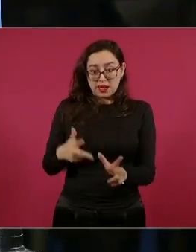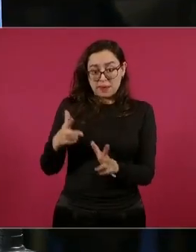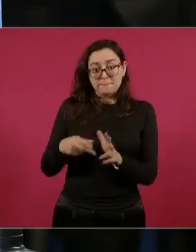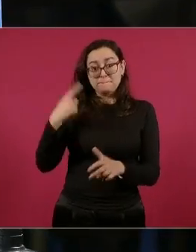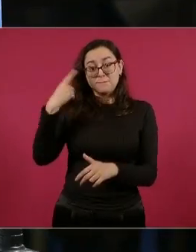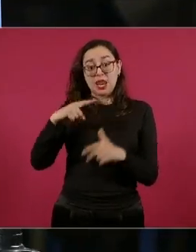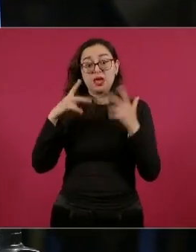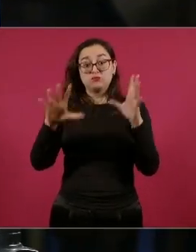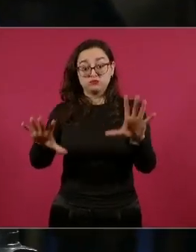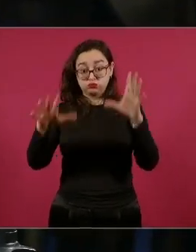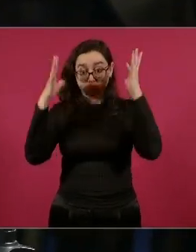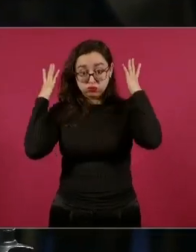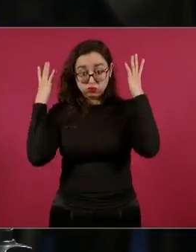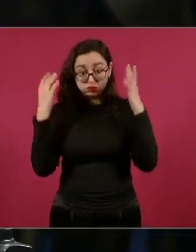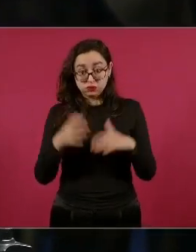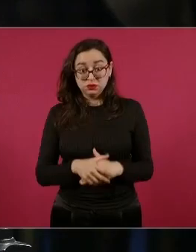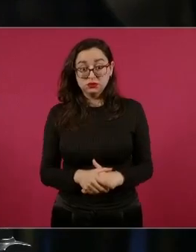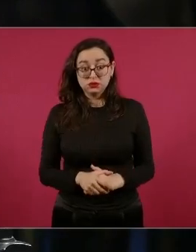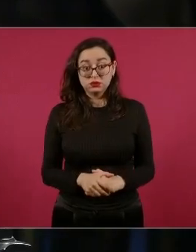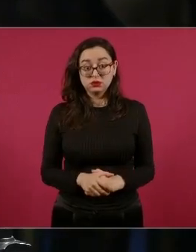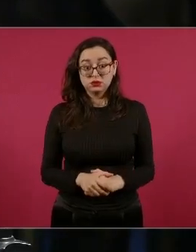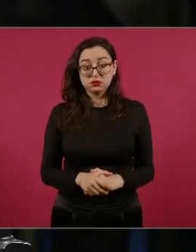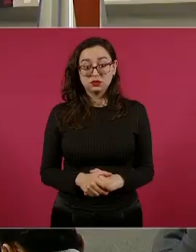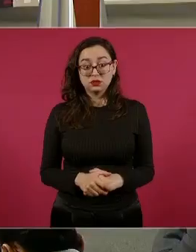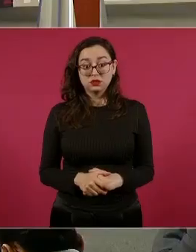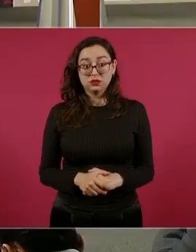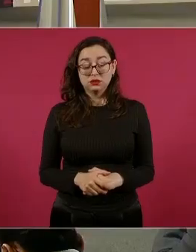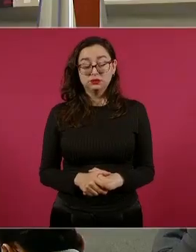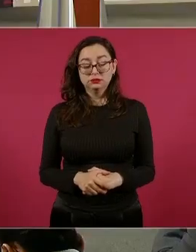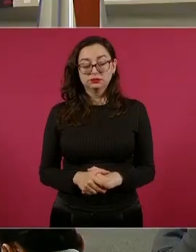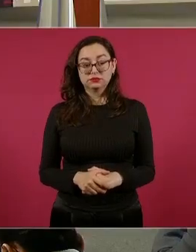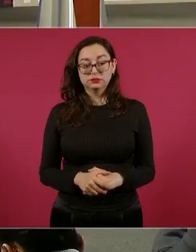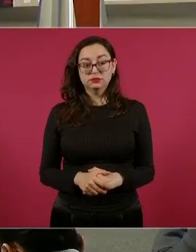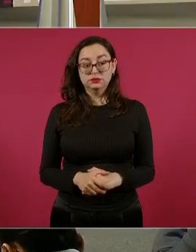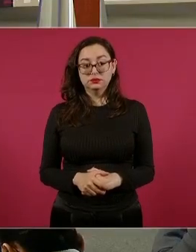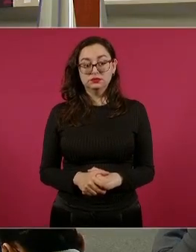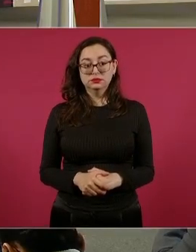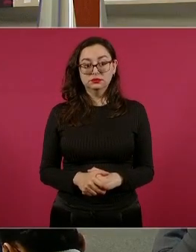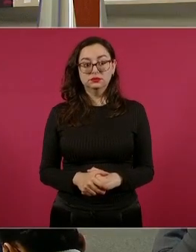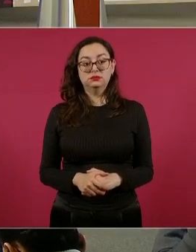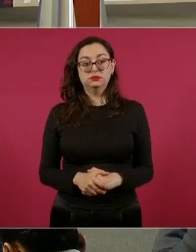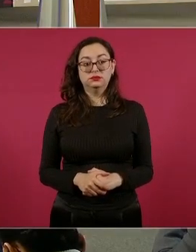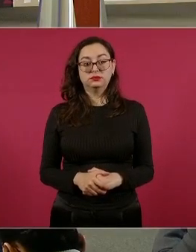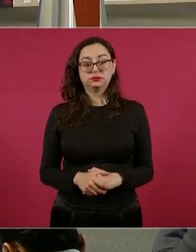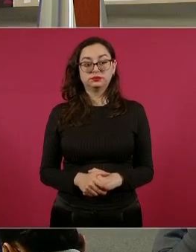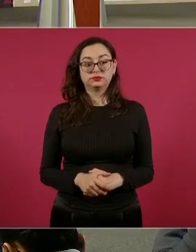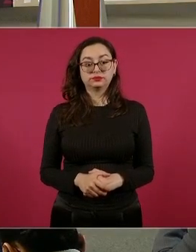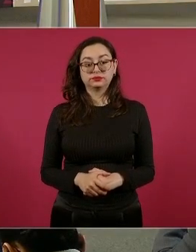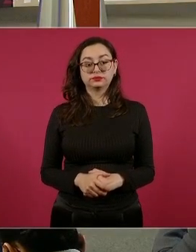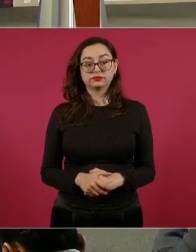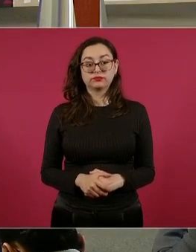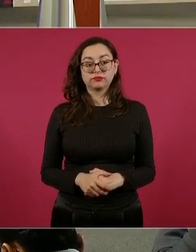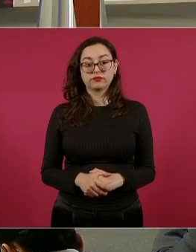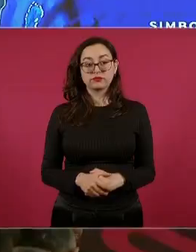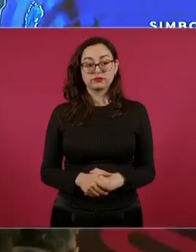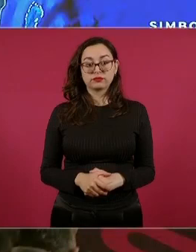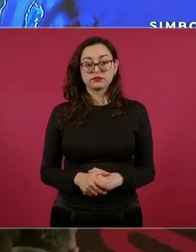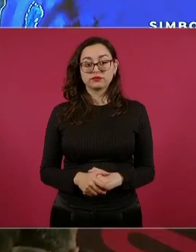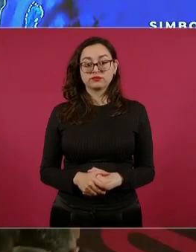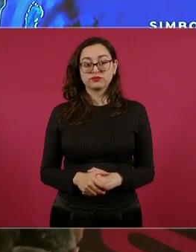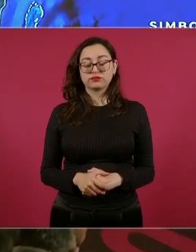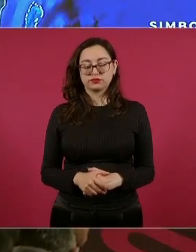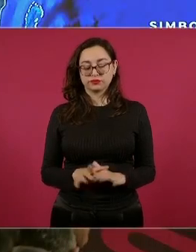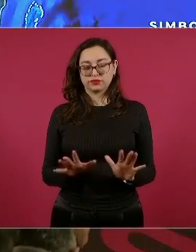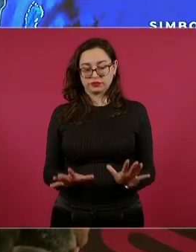Bueno, hay un sistema automatizado en todo